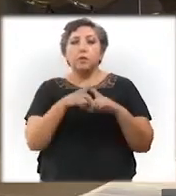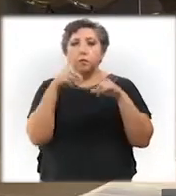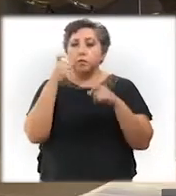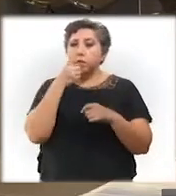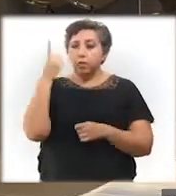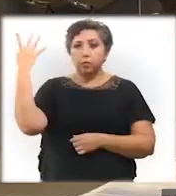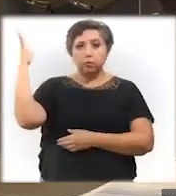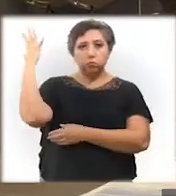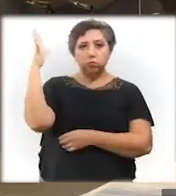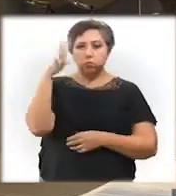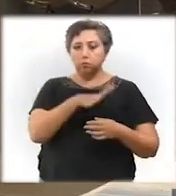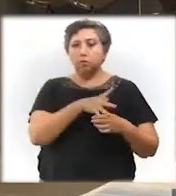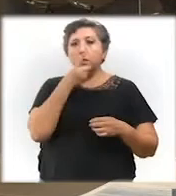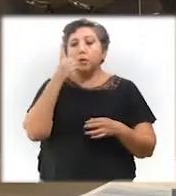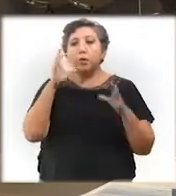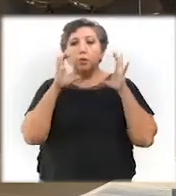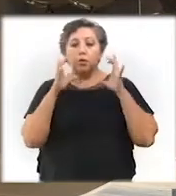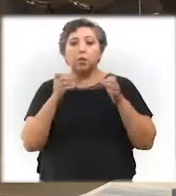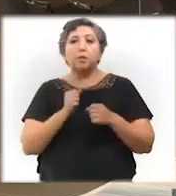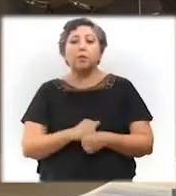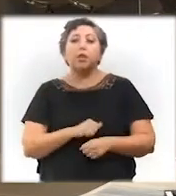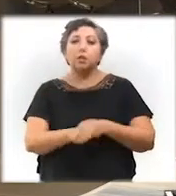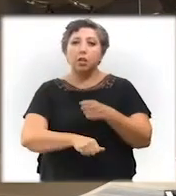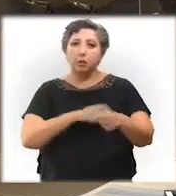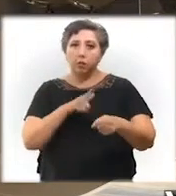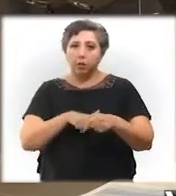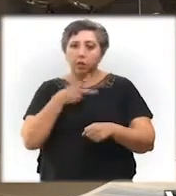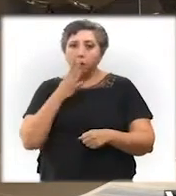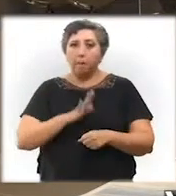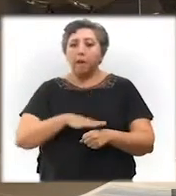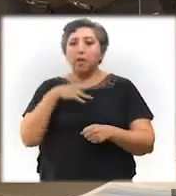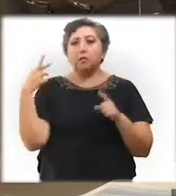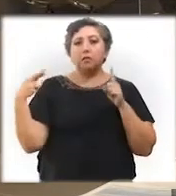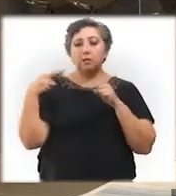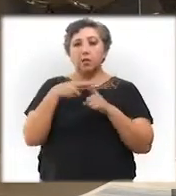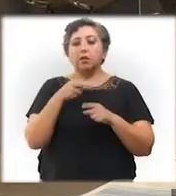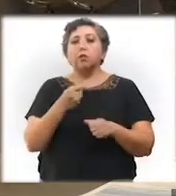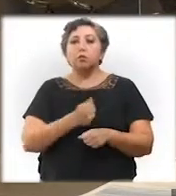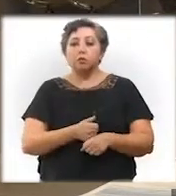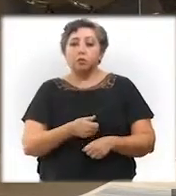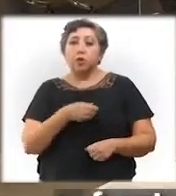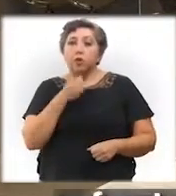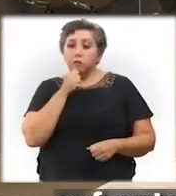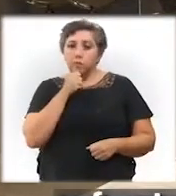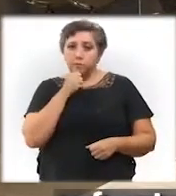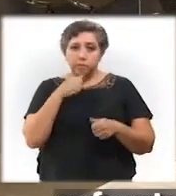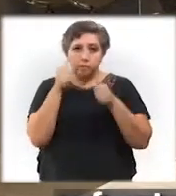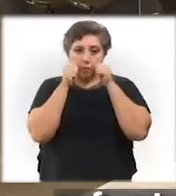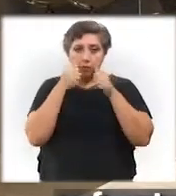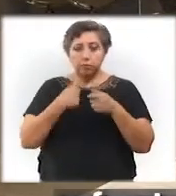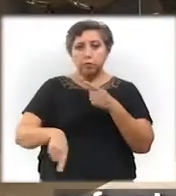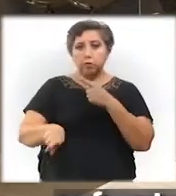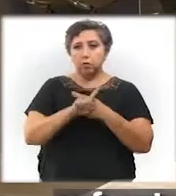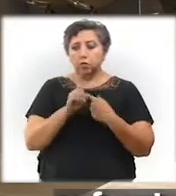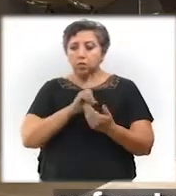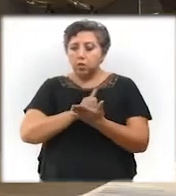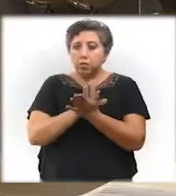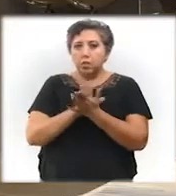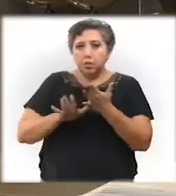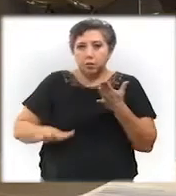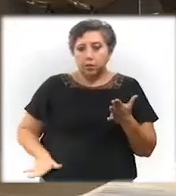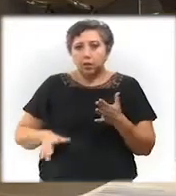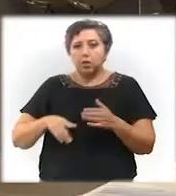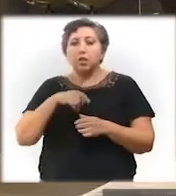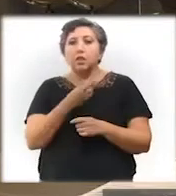y fortalecimos la protección al cuidado de los animales. Y en nuestro mayor desafío pendiente por tantos años, enfrentamos la violencia, la discriminación,